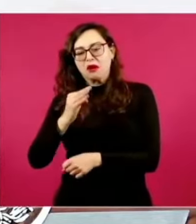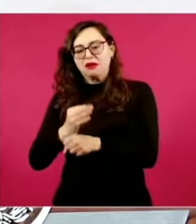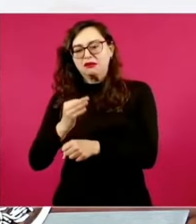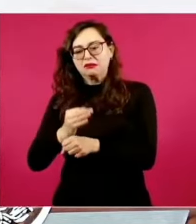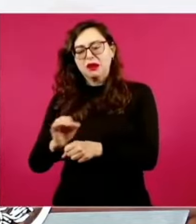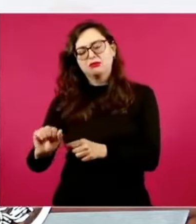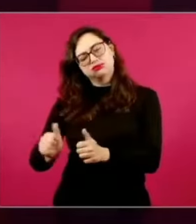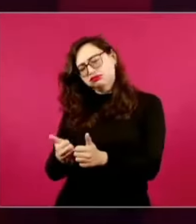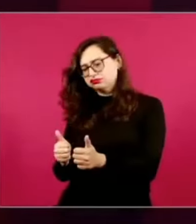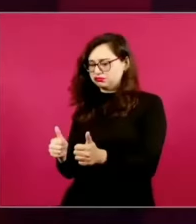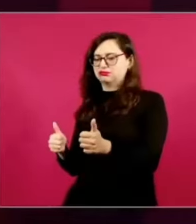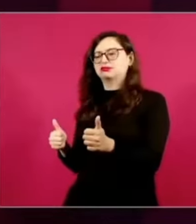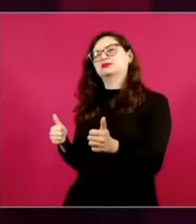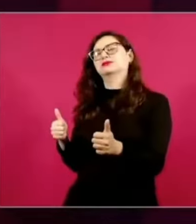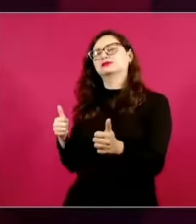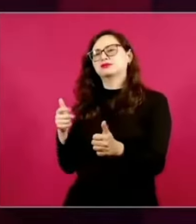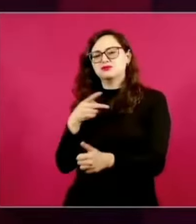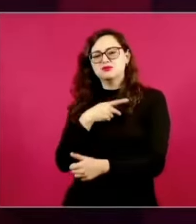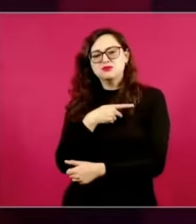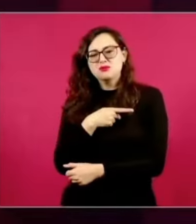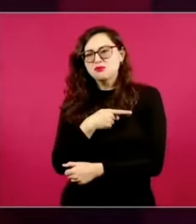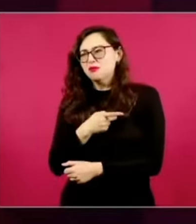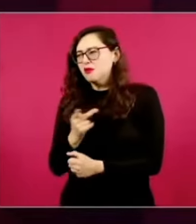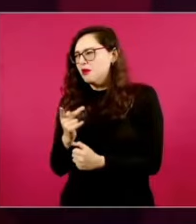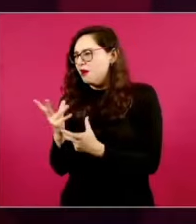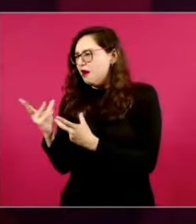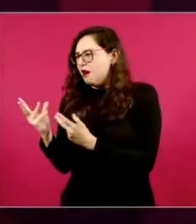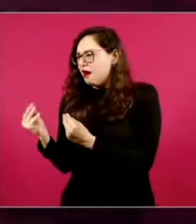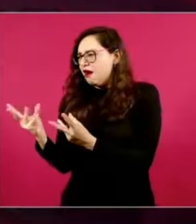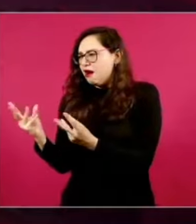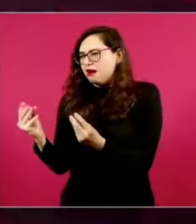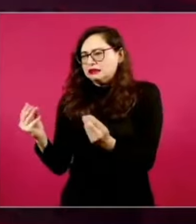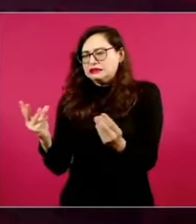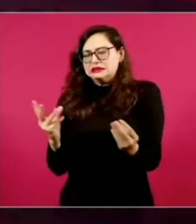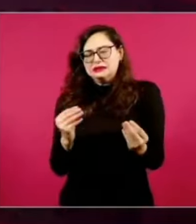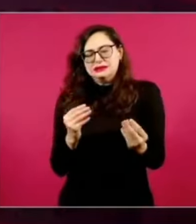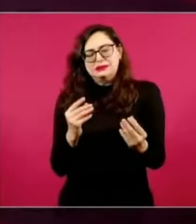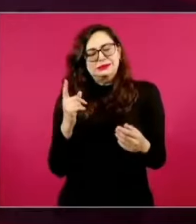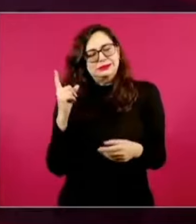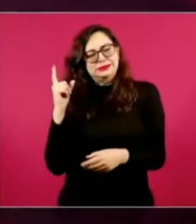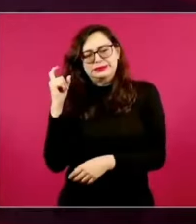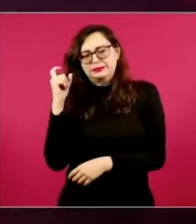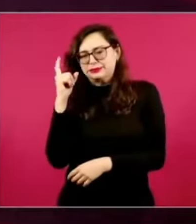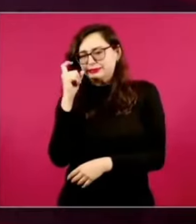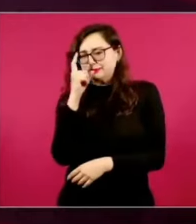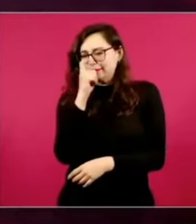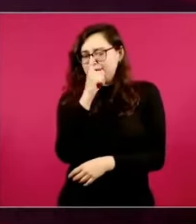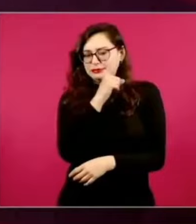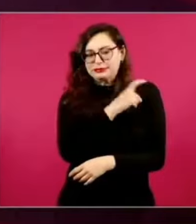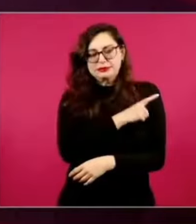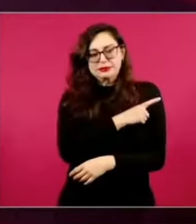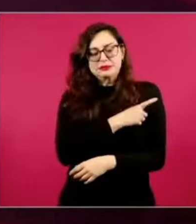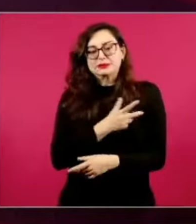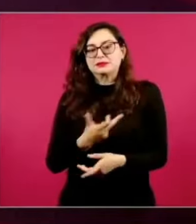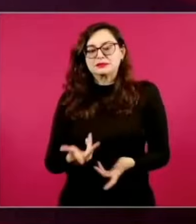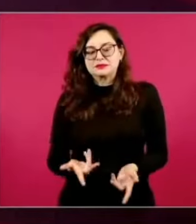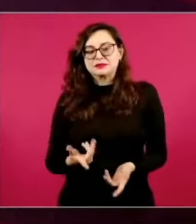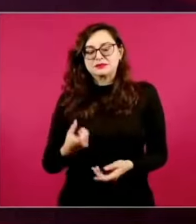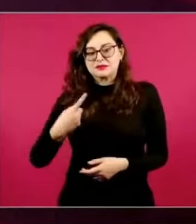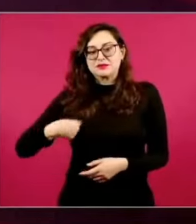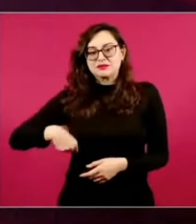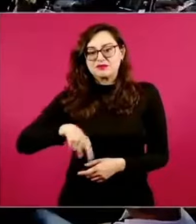realmente es muy difícil, digamos, para todos los militantes, las militantes que construimos